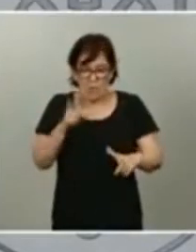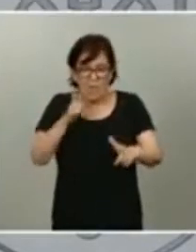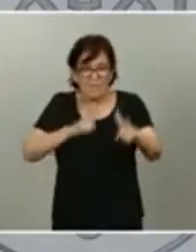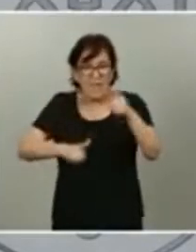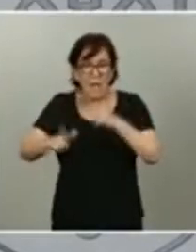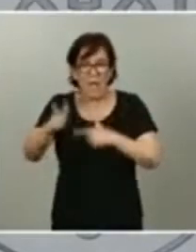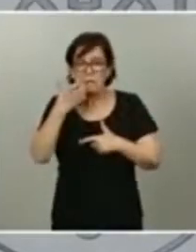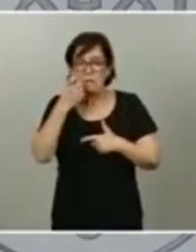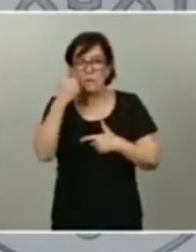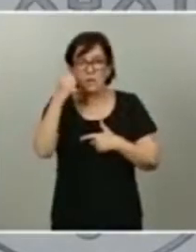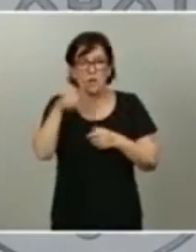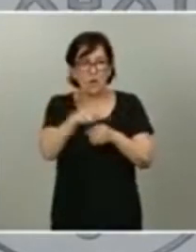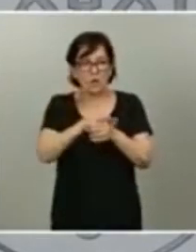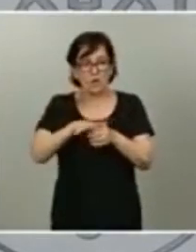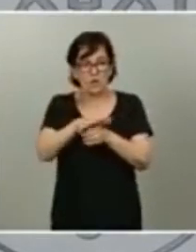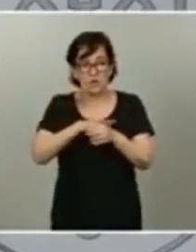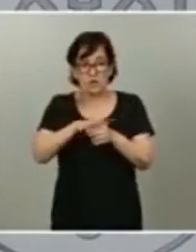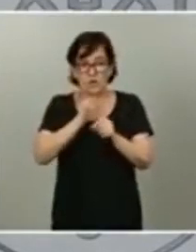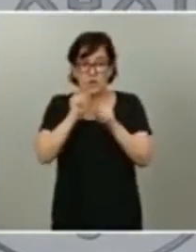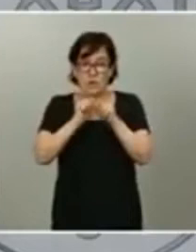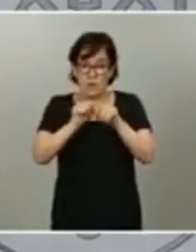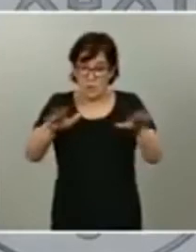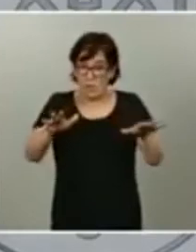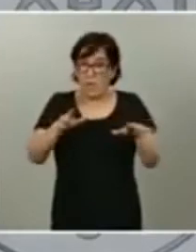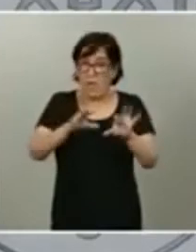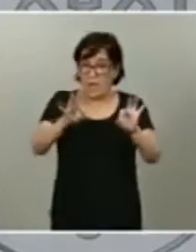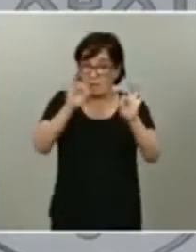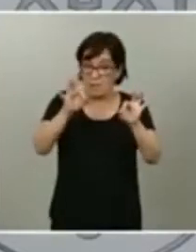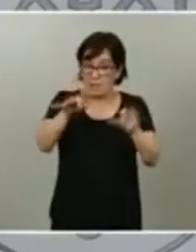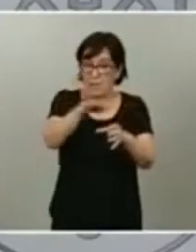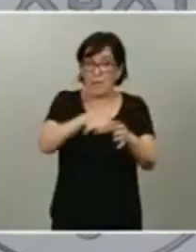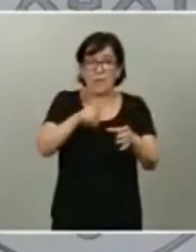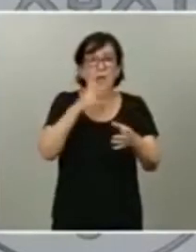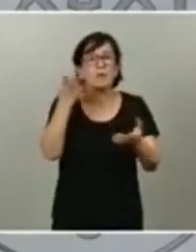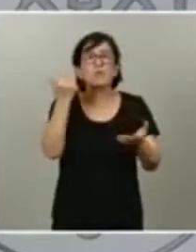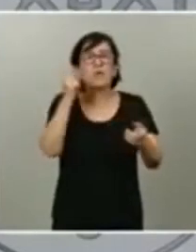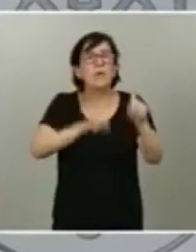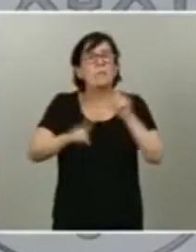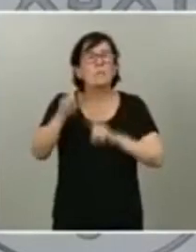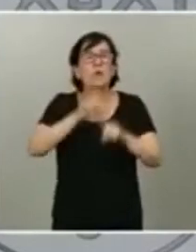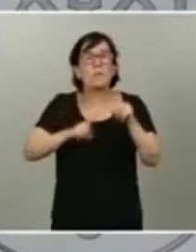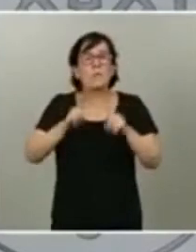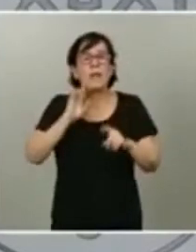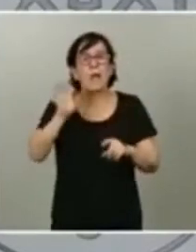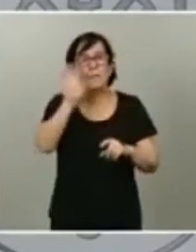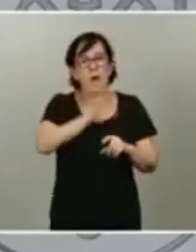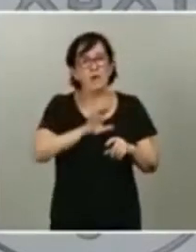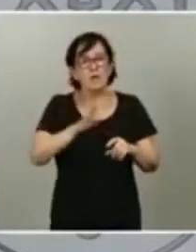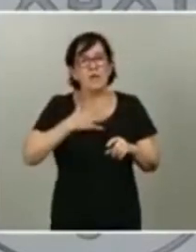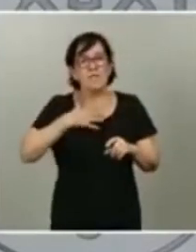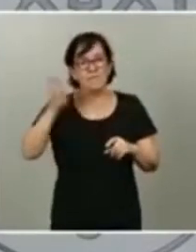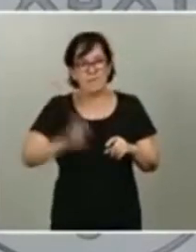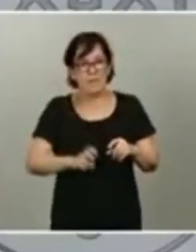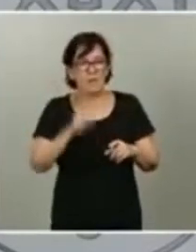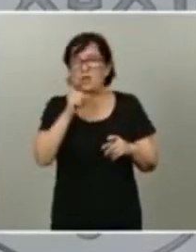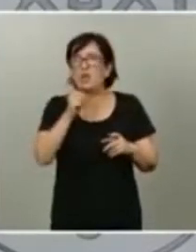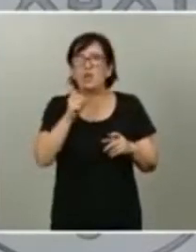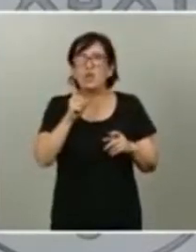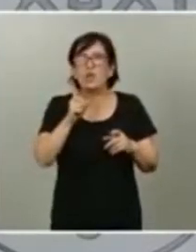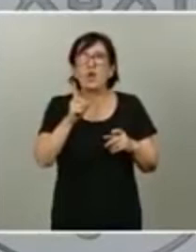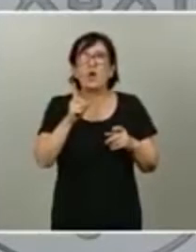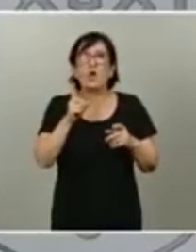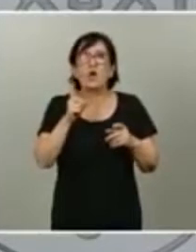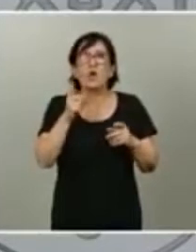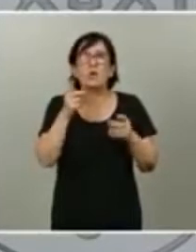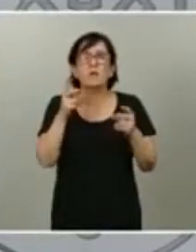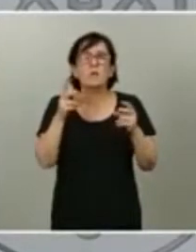de una zona endémica especialmente endémica sin ningún tipo de problema para los países de origen no es una conversación fácil no es una